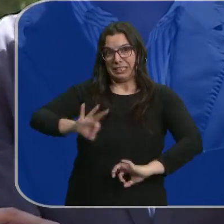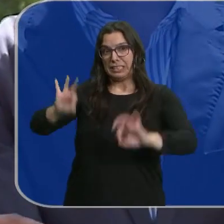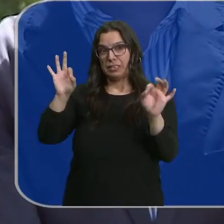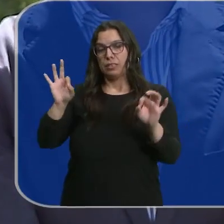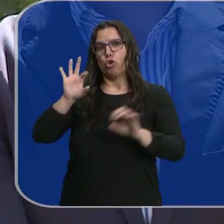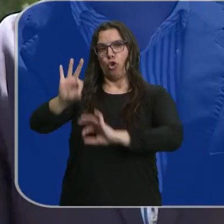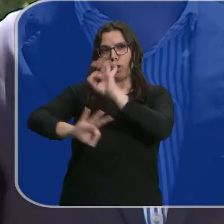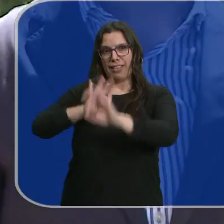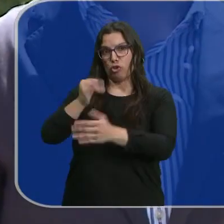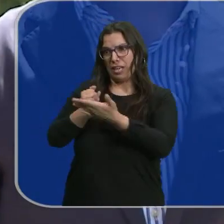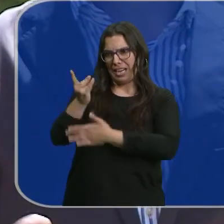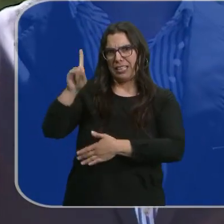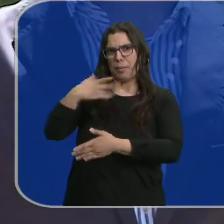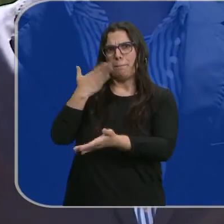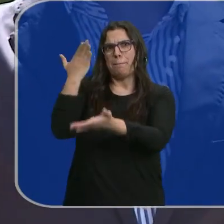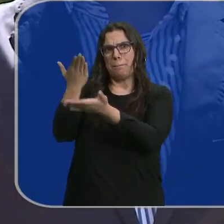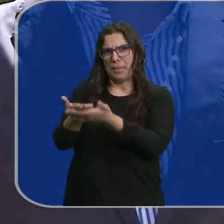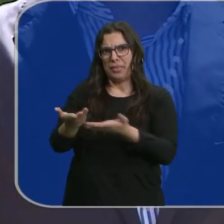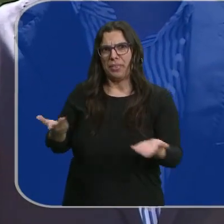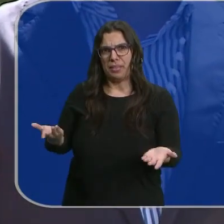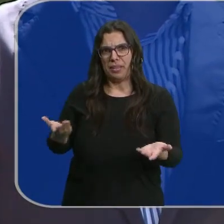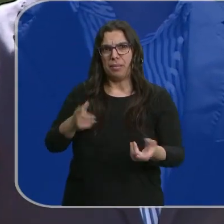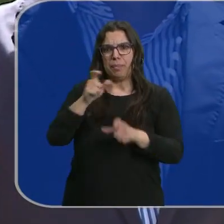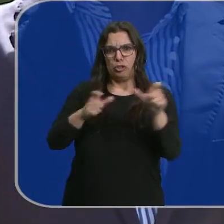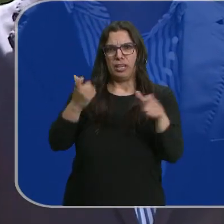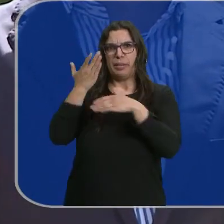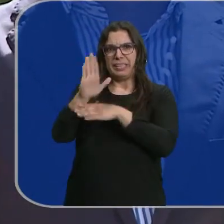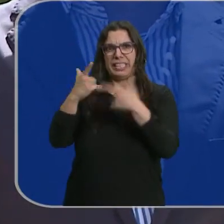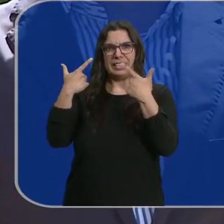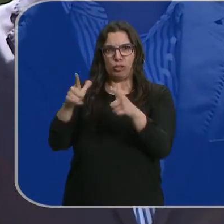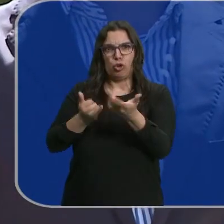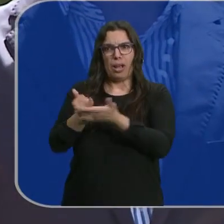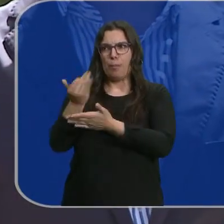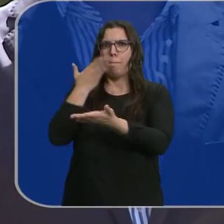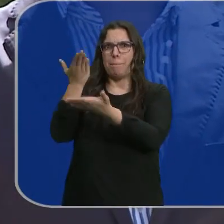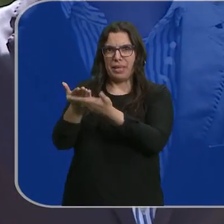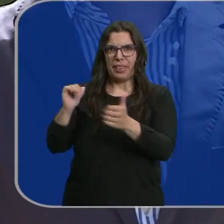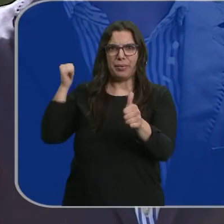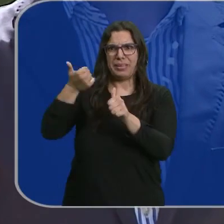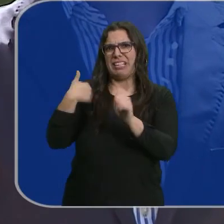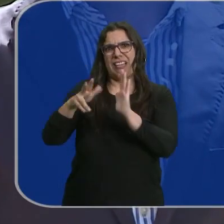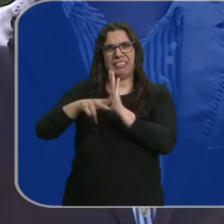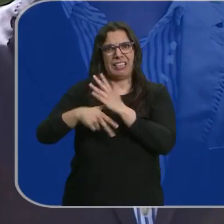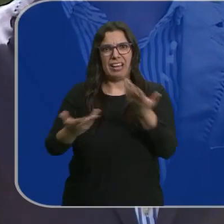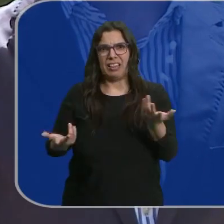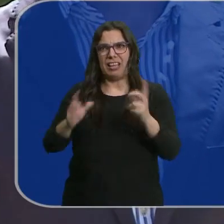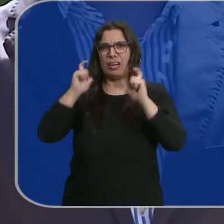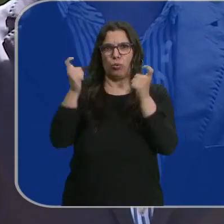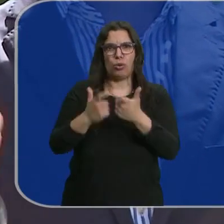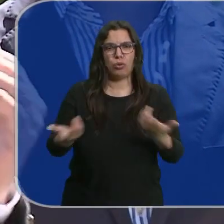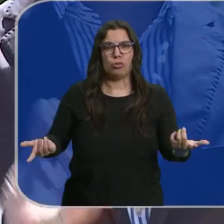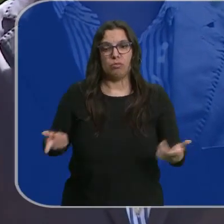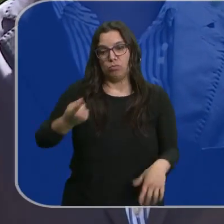las organizaciones agrarias y los representantes del sector del campo. Llega tarde esa reunión.